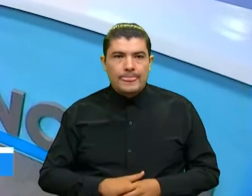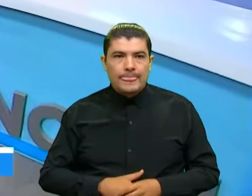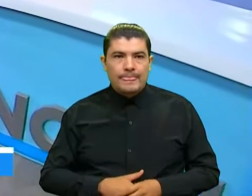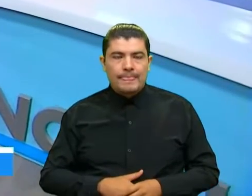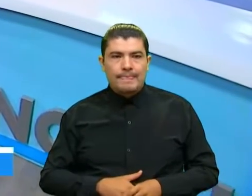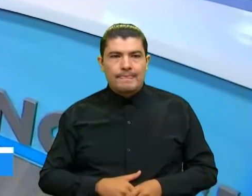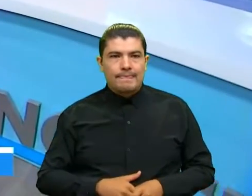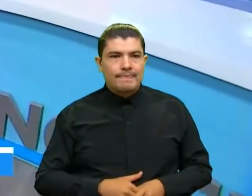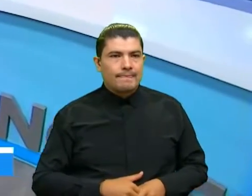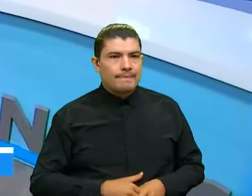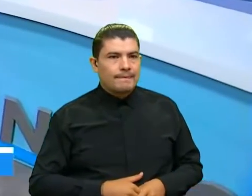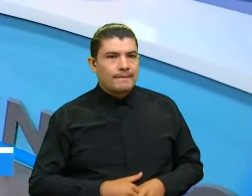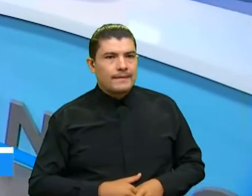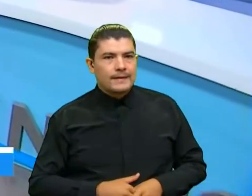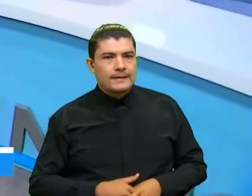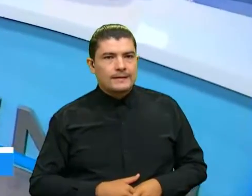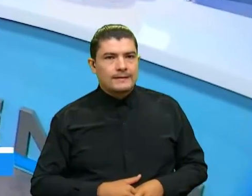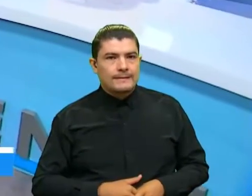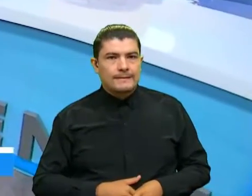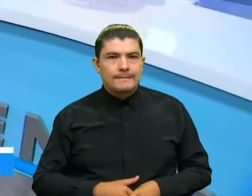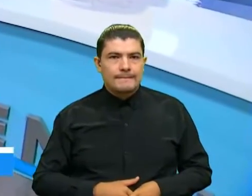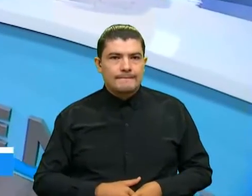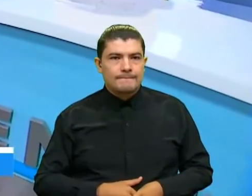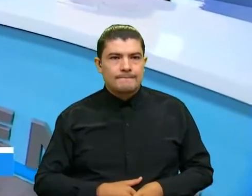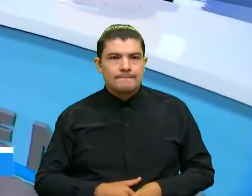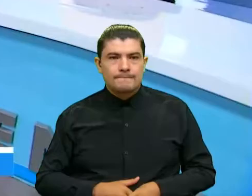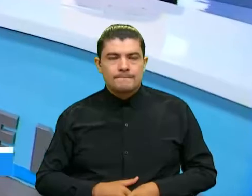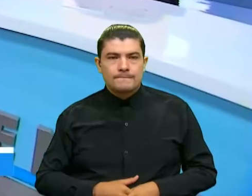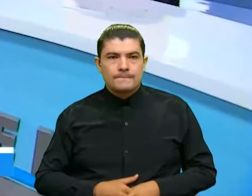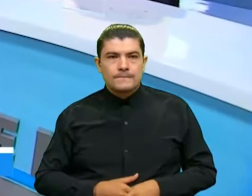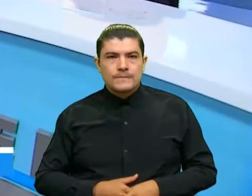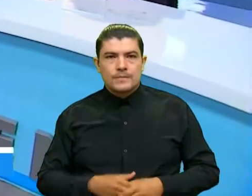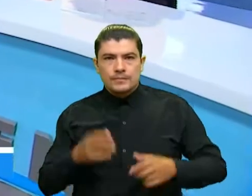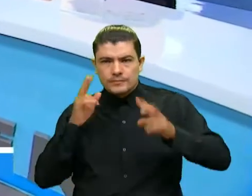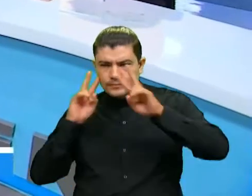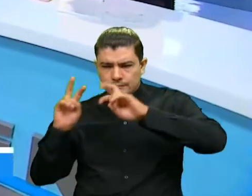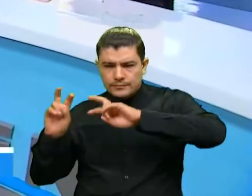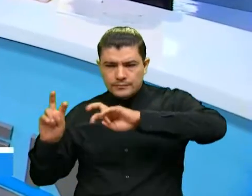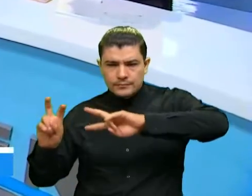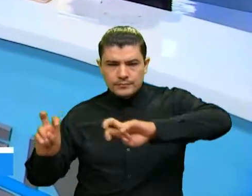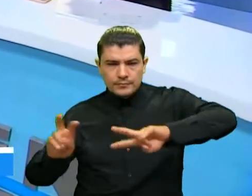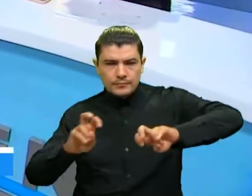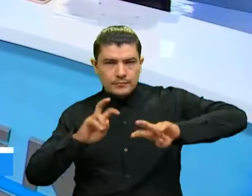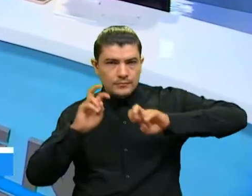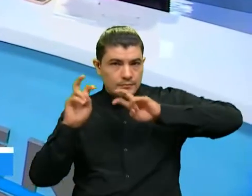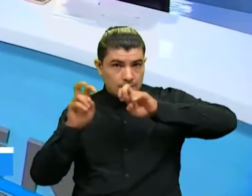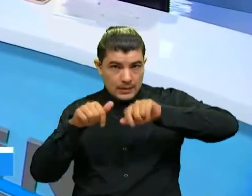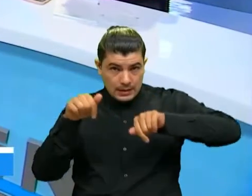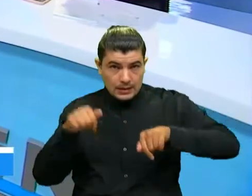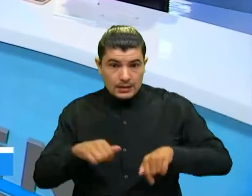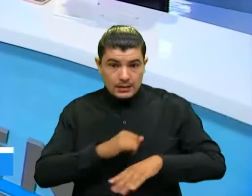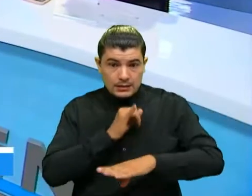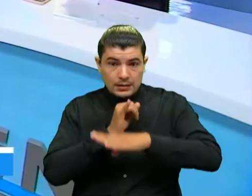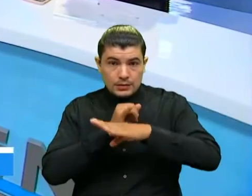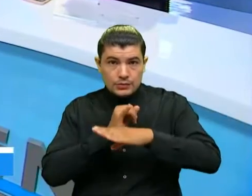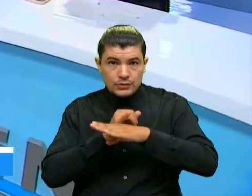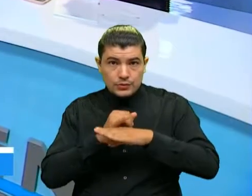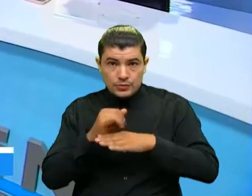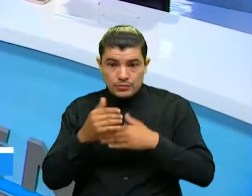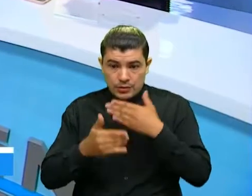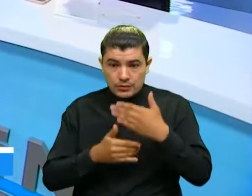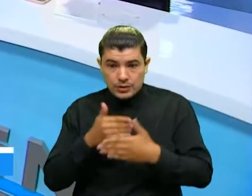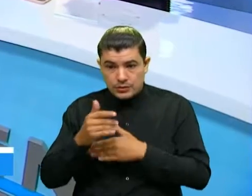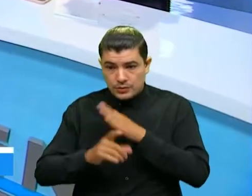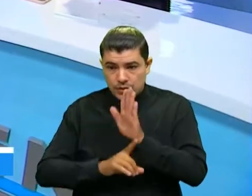bueno la dinámica de investigación en nuestra institución pues ha venido madurando